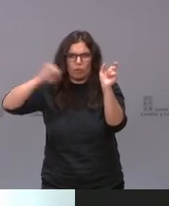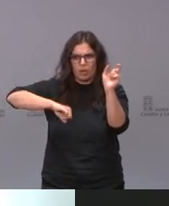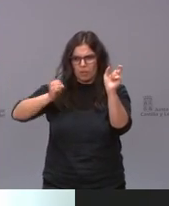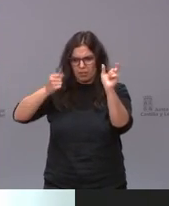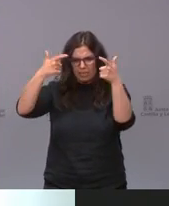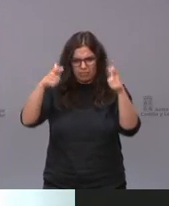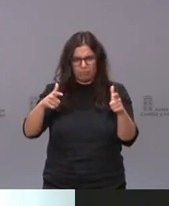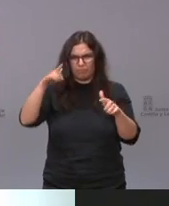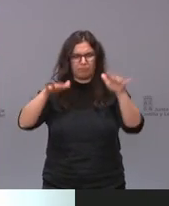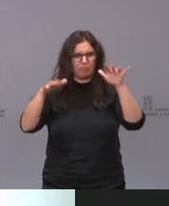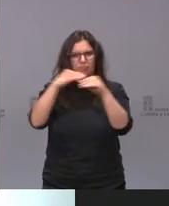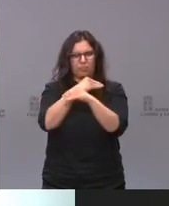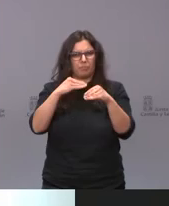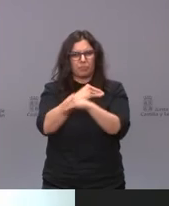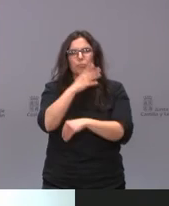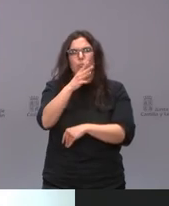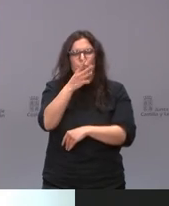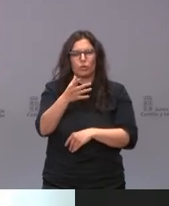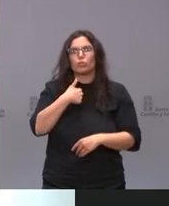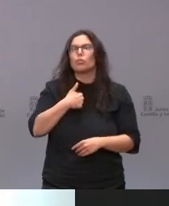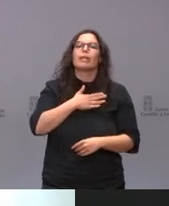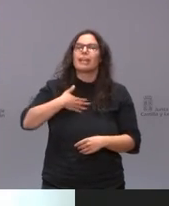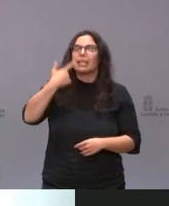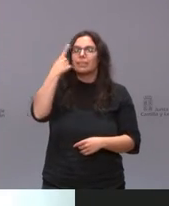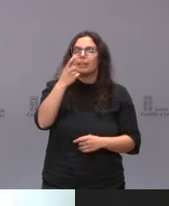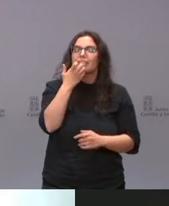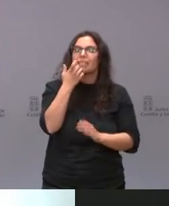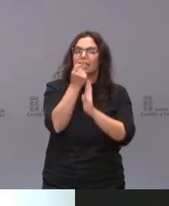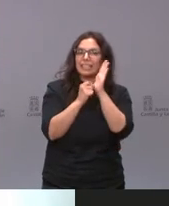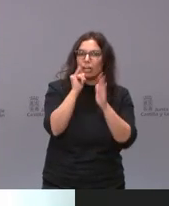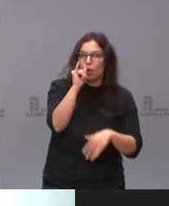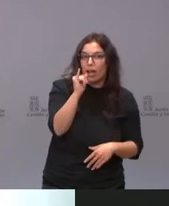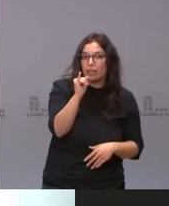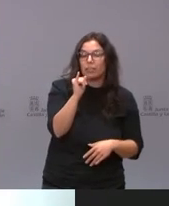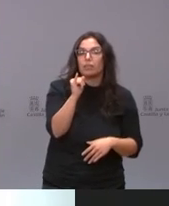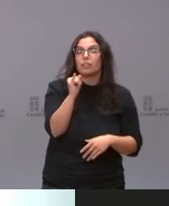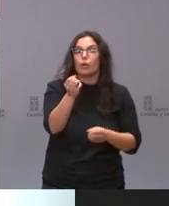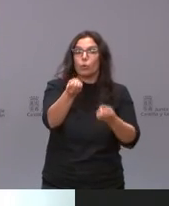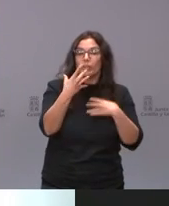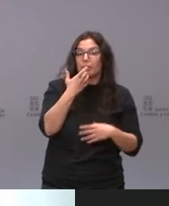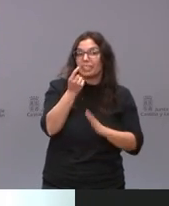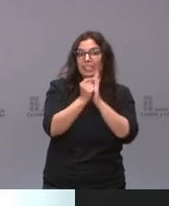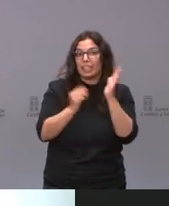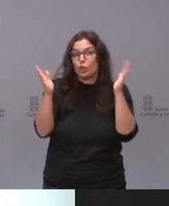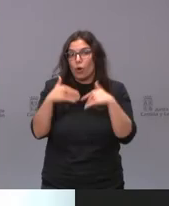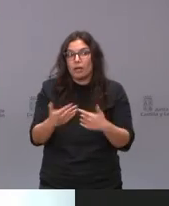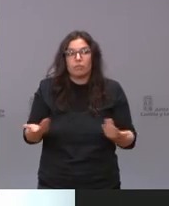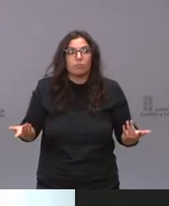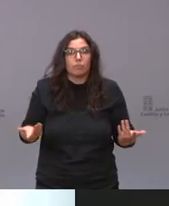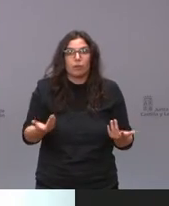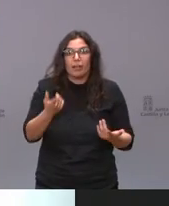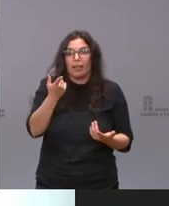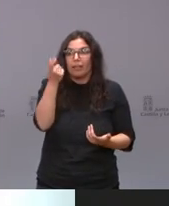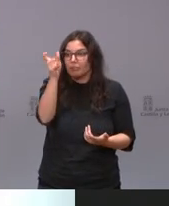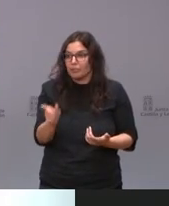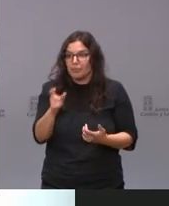categoría entonces yo quería preguntarle si existen esos criterios si existen si nos los puede decir y si no existen que le parece que el dinero público